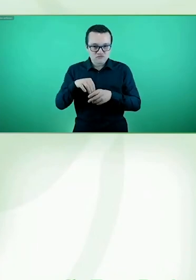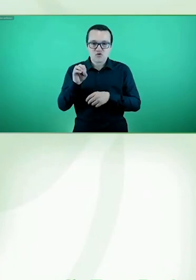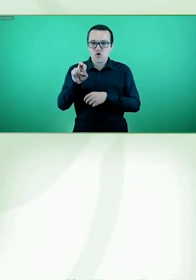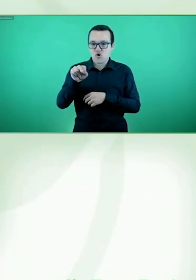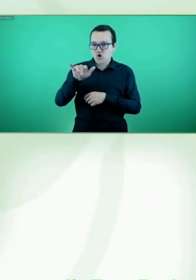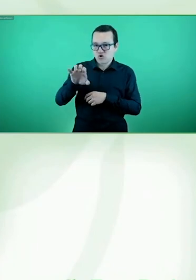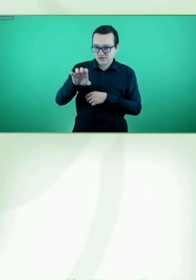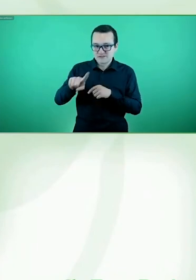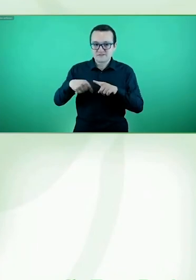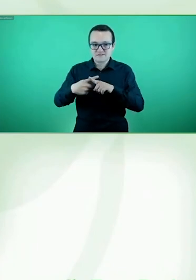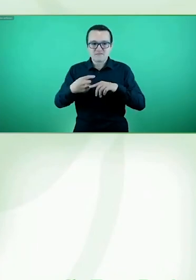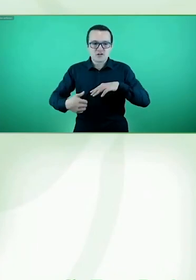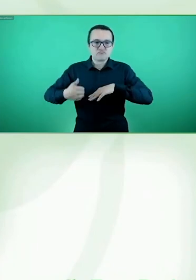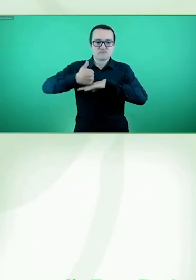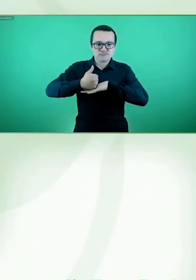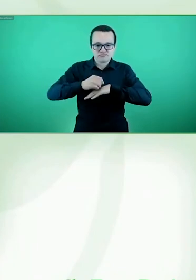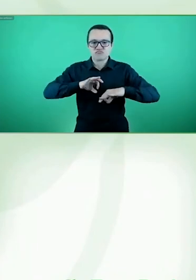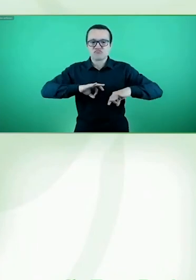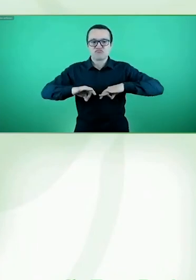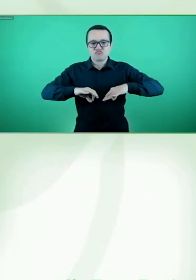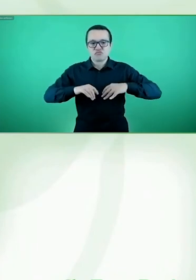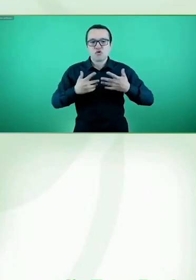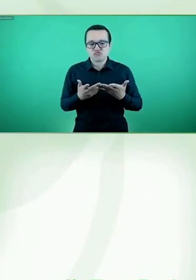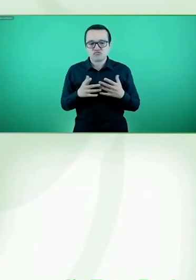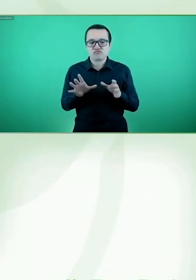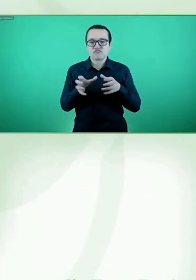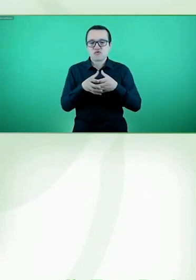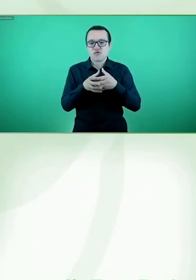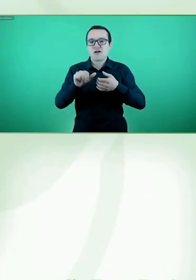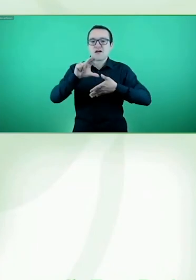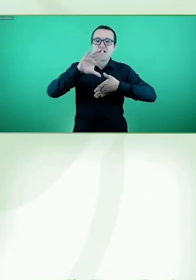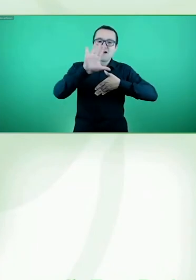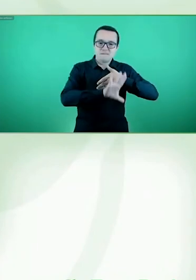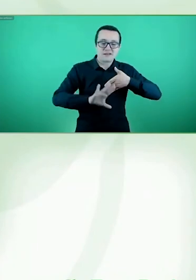ONCE. Debía haber partido con el segundo título, no con el primero.